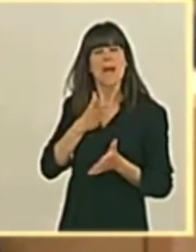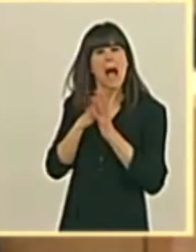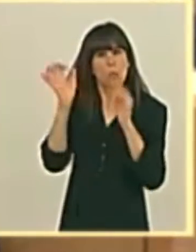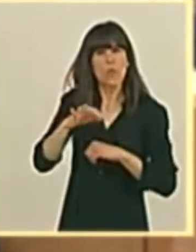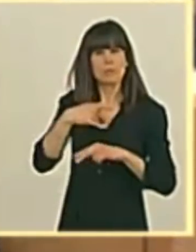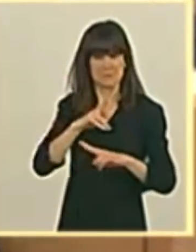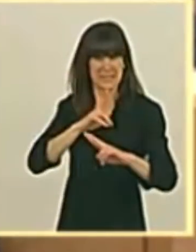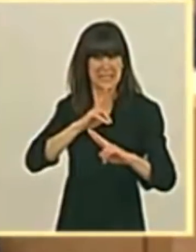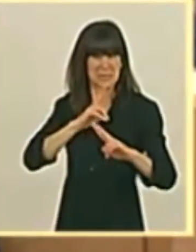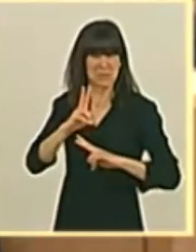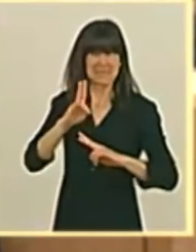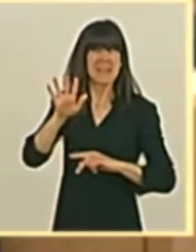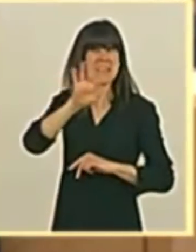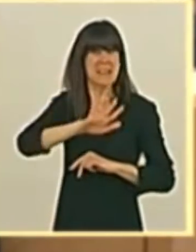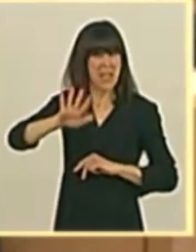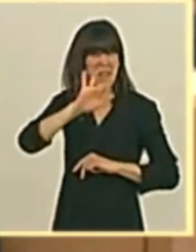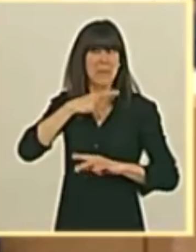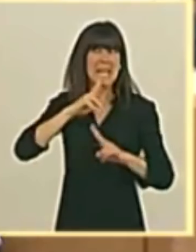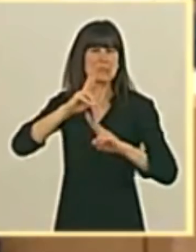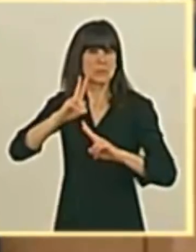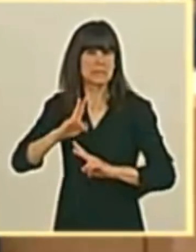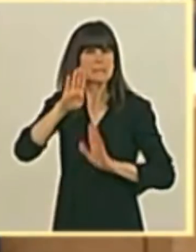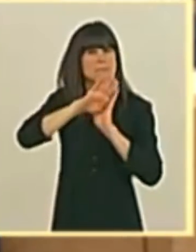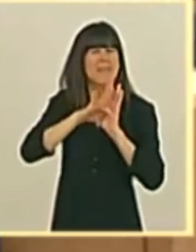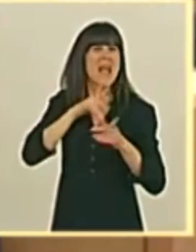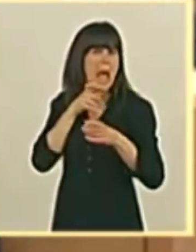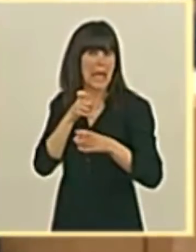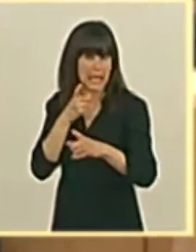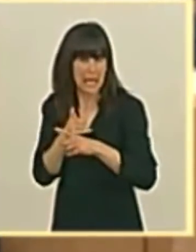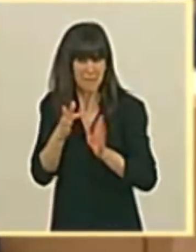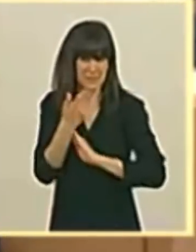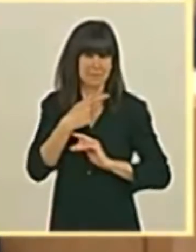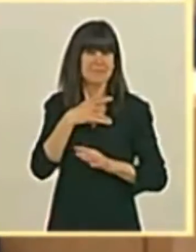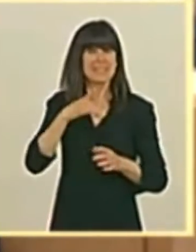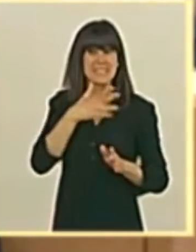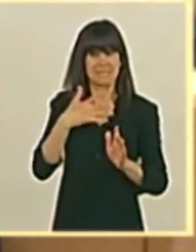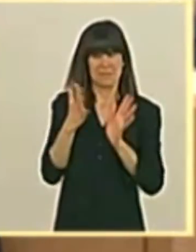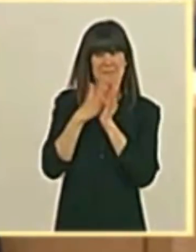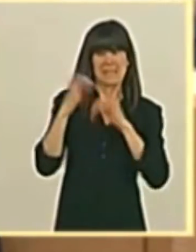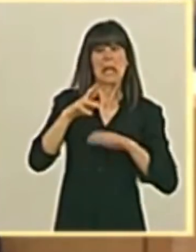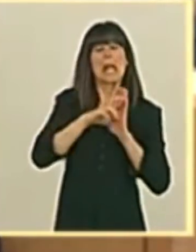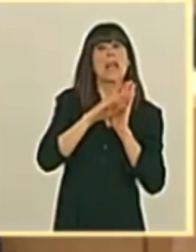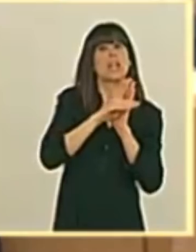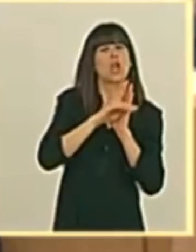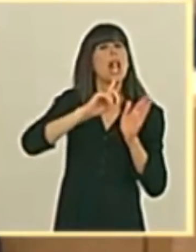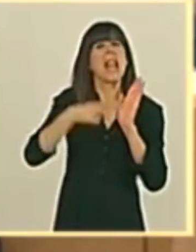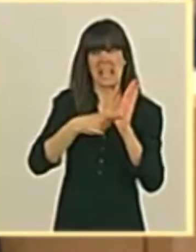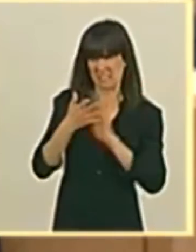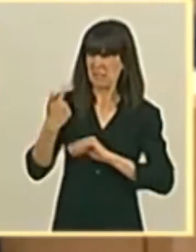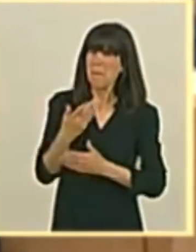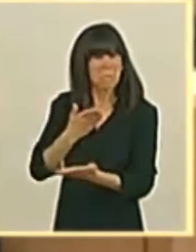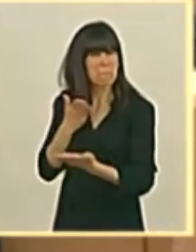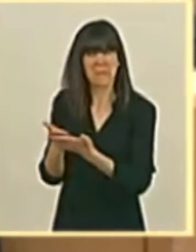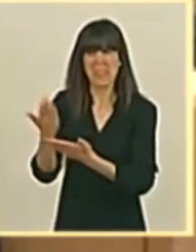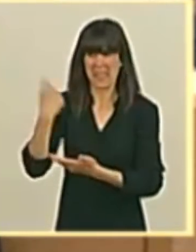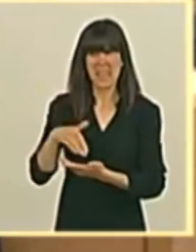a las Consecuencias Económicas y Sociales de la Guerra. Por tanto, he pedido el apoyo al Partido Popular a la convalidación de este Real Decreto Ley. Señoría, infórmese antes de